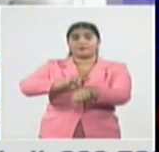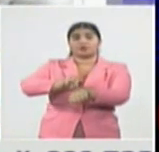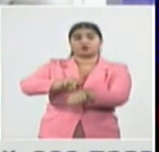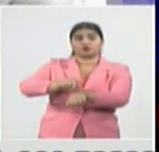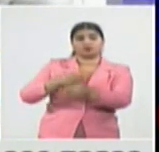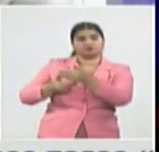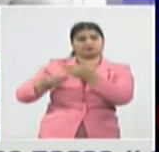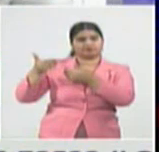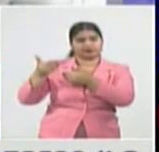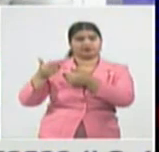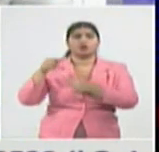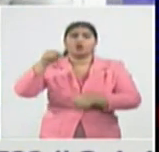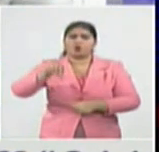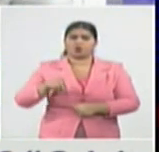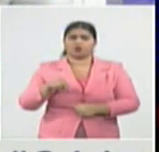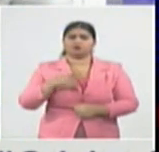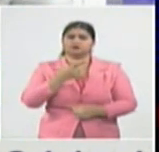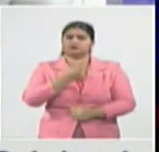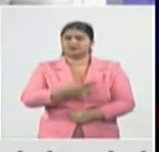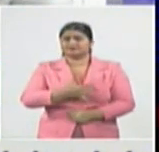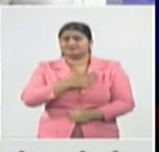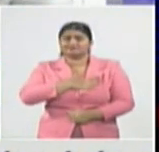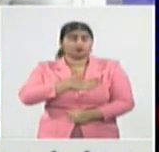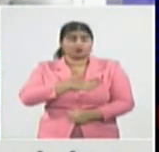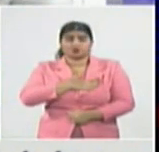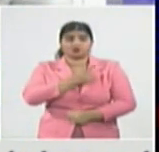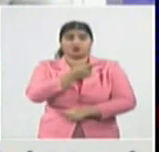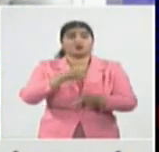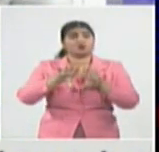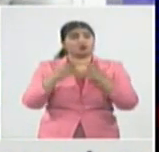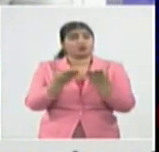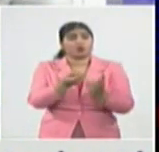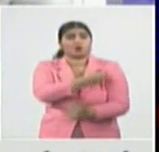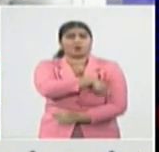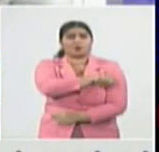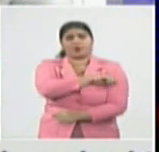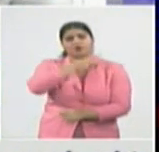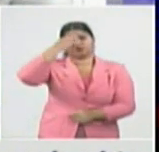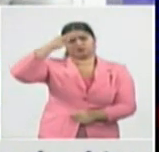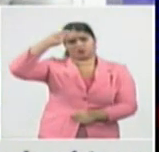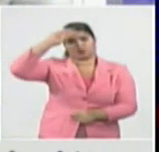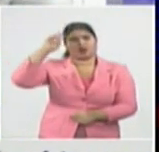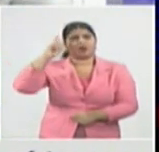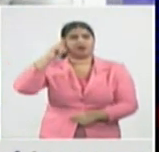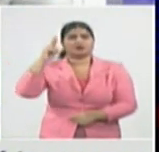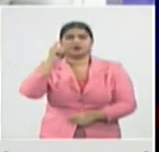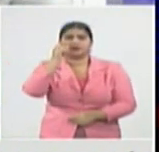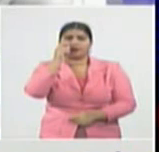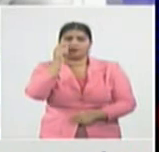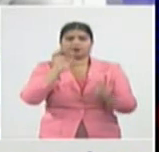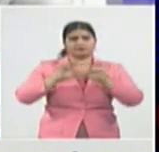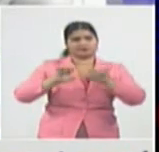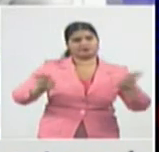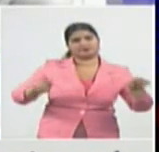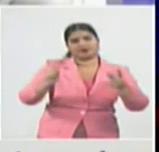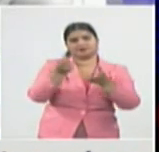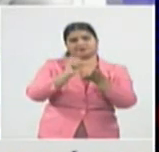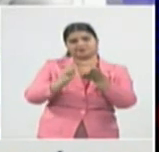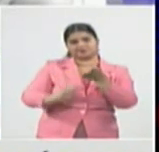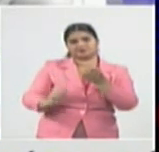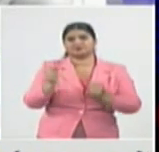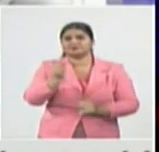jornada al tributo de los cubanos a Adalberto Álvarez al maestro extendemos nuestras más sentidas